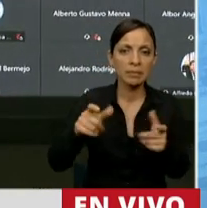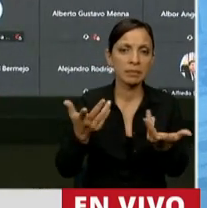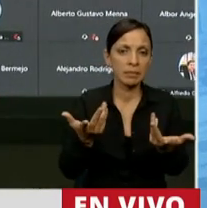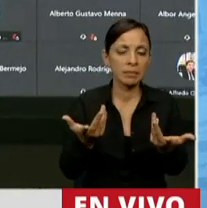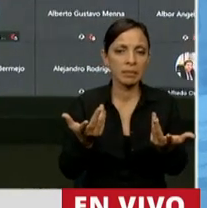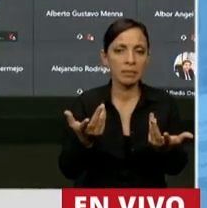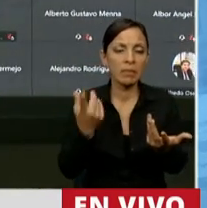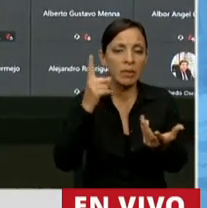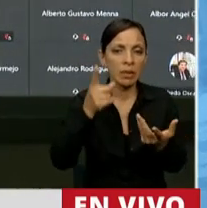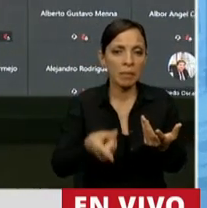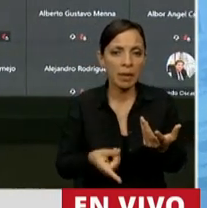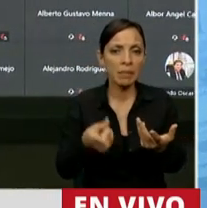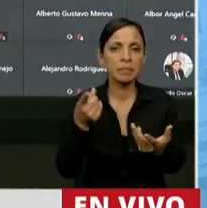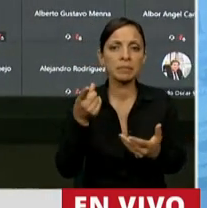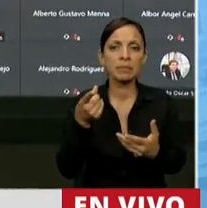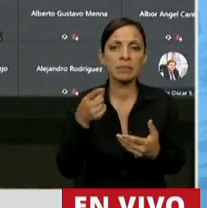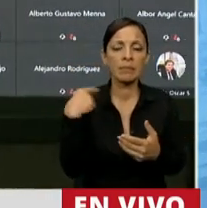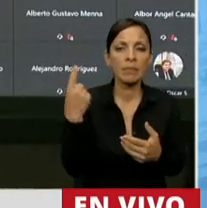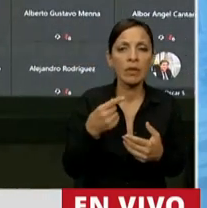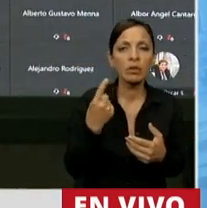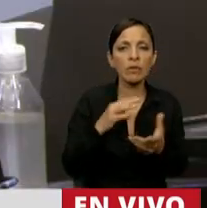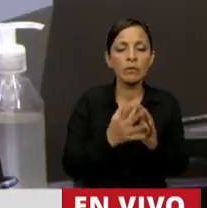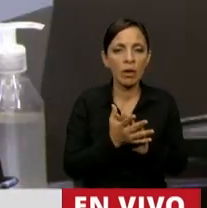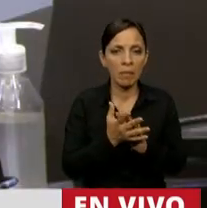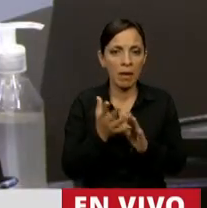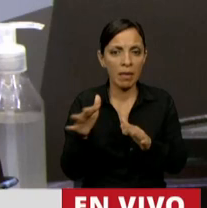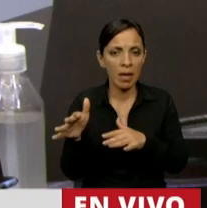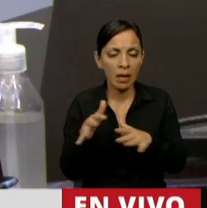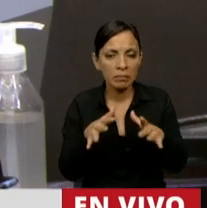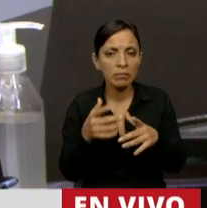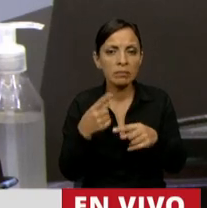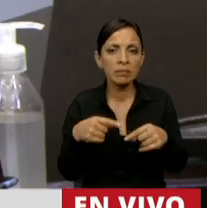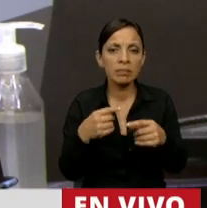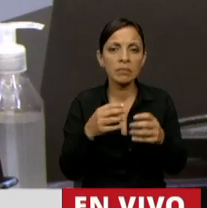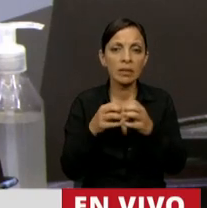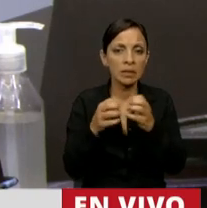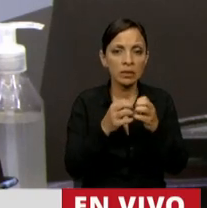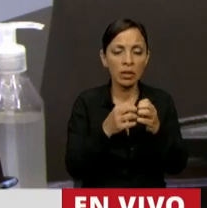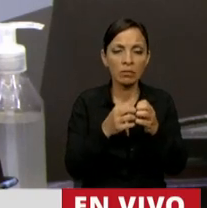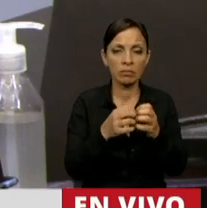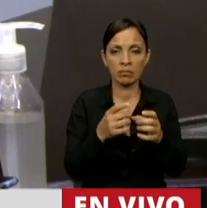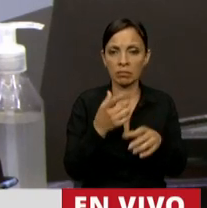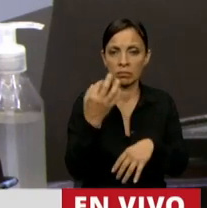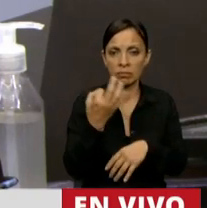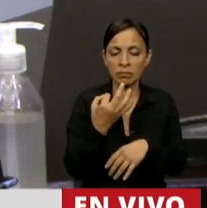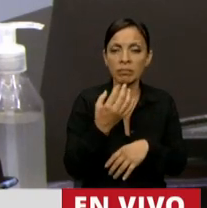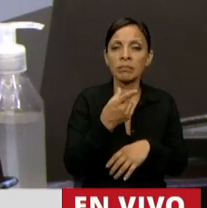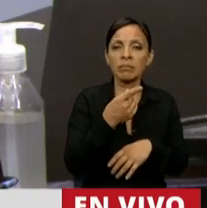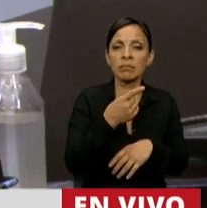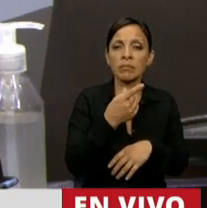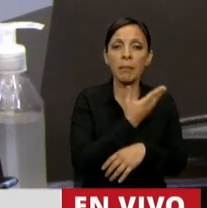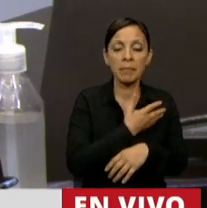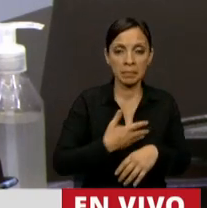para abundar un poquito más lo que ya dijimos en la teoría de los actos propios, tan nula es esta sesión que después de las 12 de la noche se cayó, que el